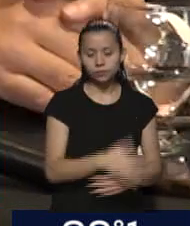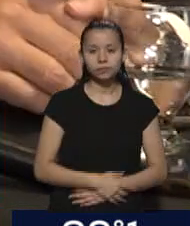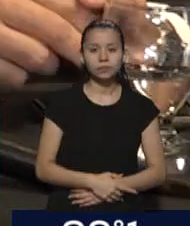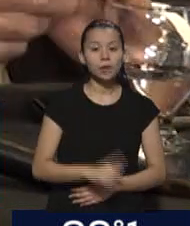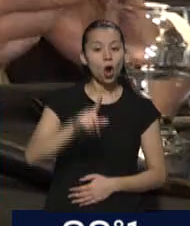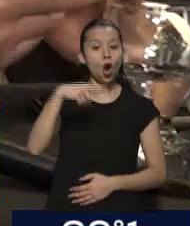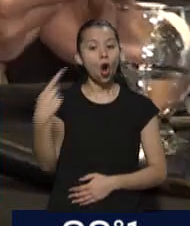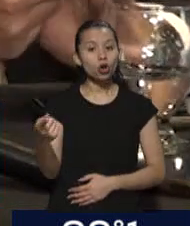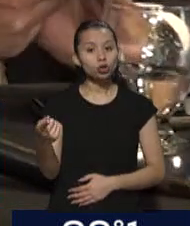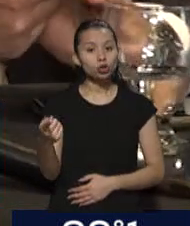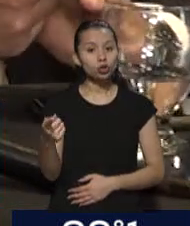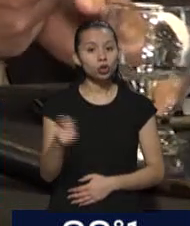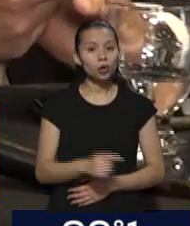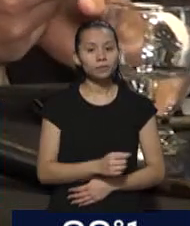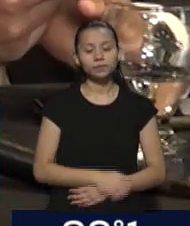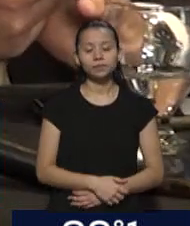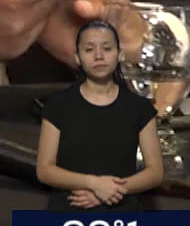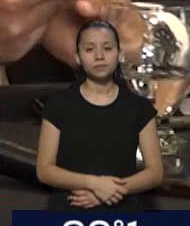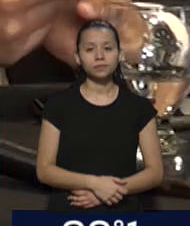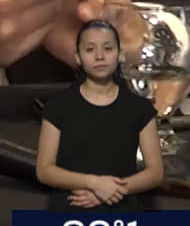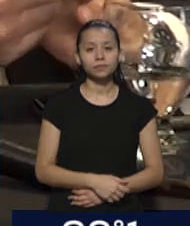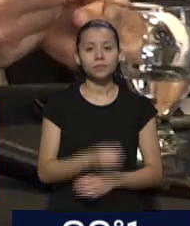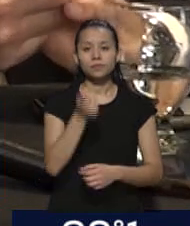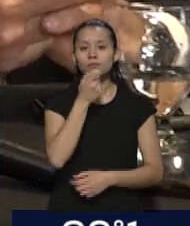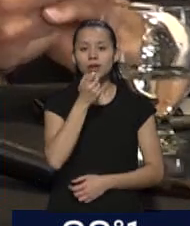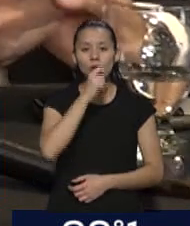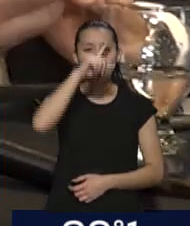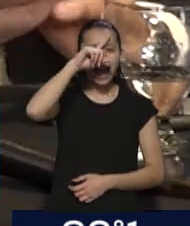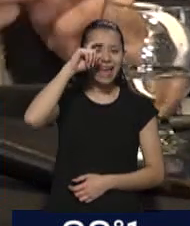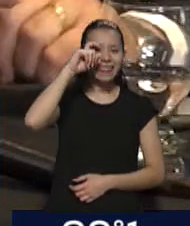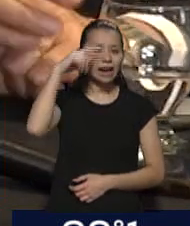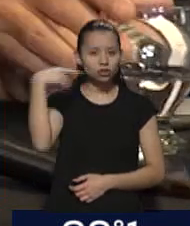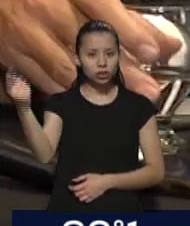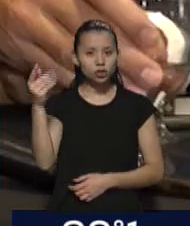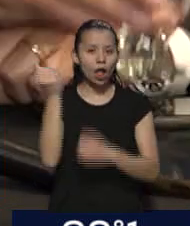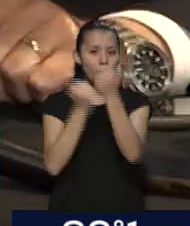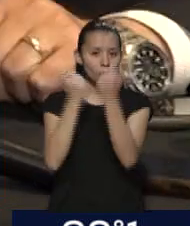otros que no son competencias, como nuestra internacionalización de la economía, etc.